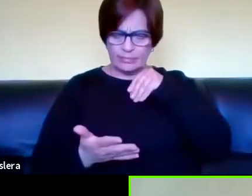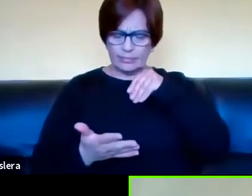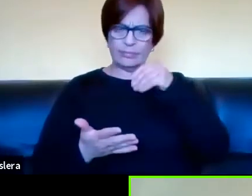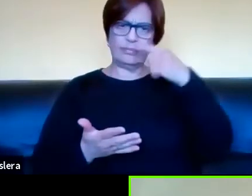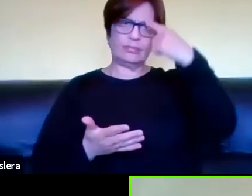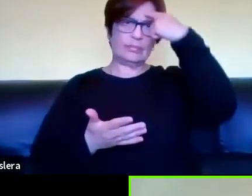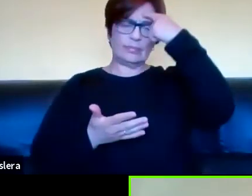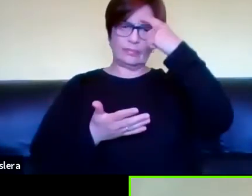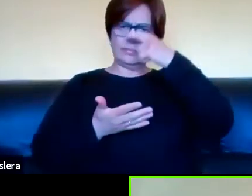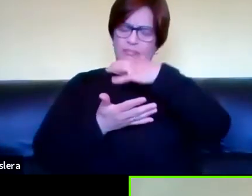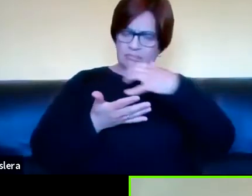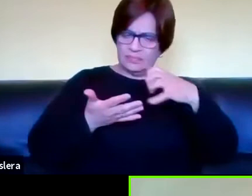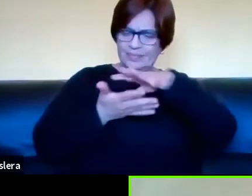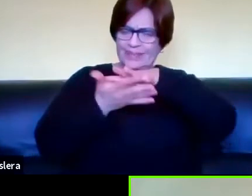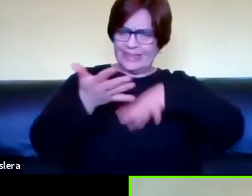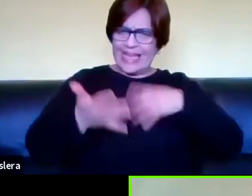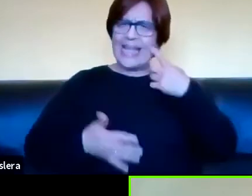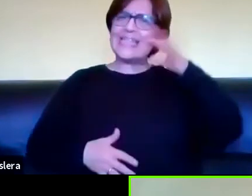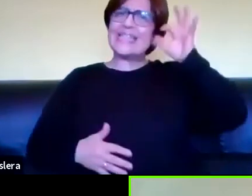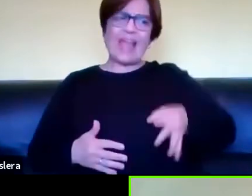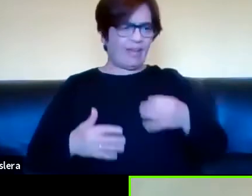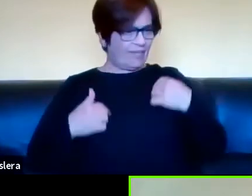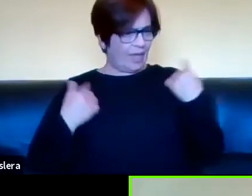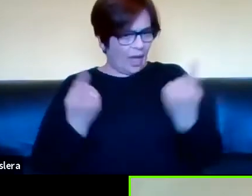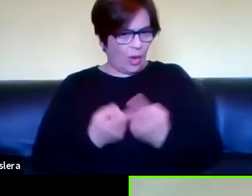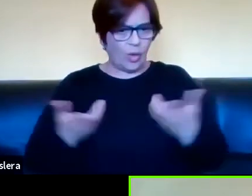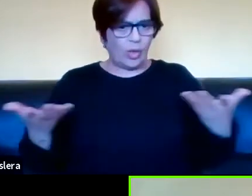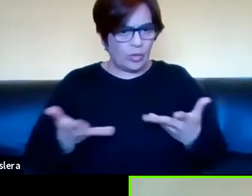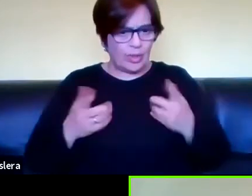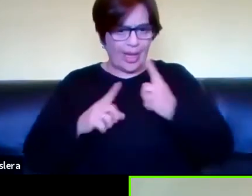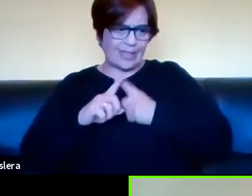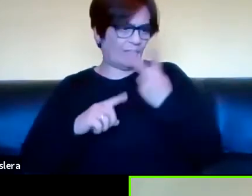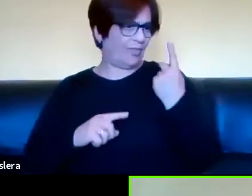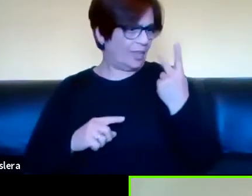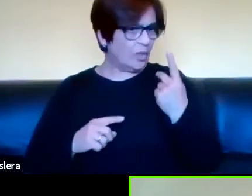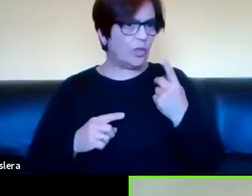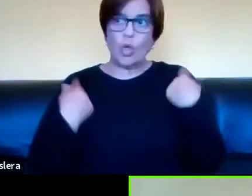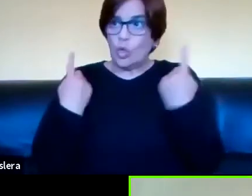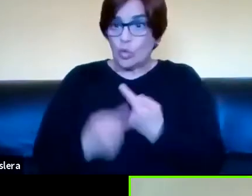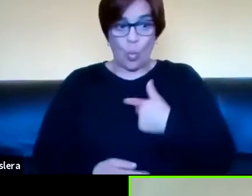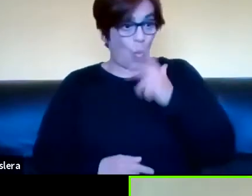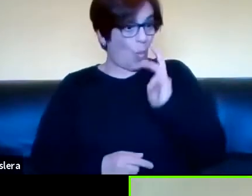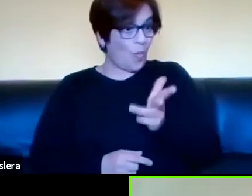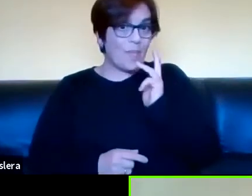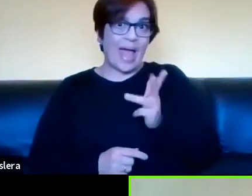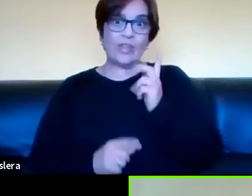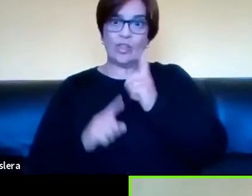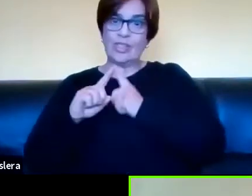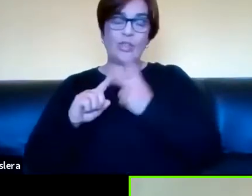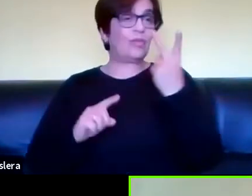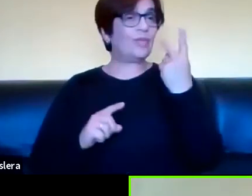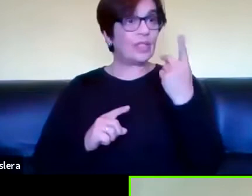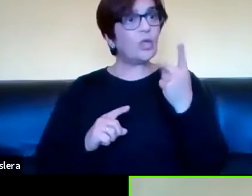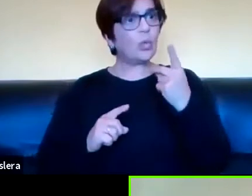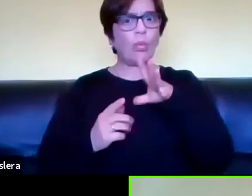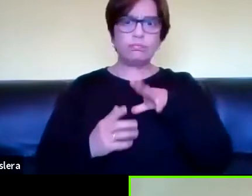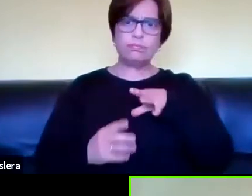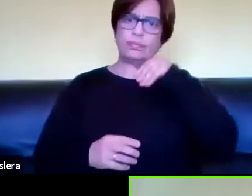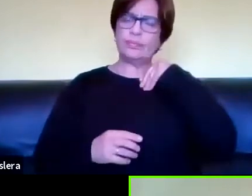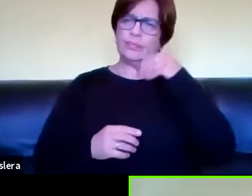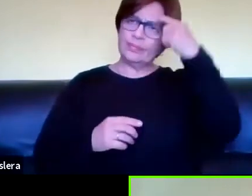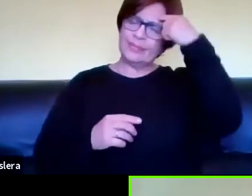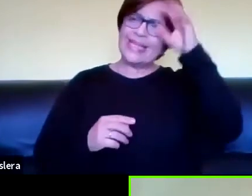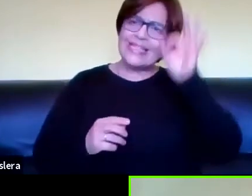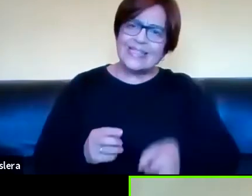nosotros, como seres humanos, constituirnos en humanos letrados en el siglo XXI, obviamente